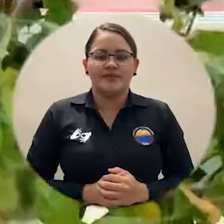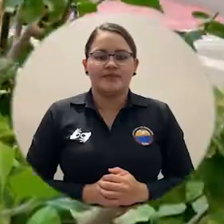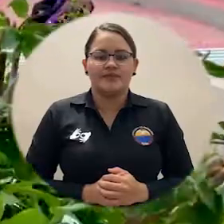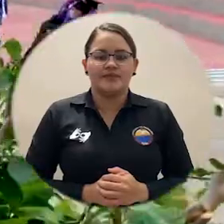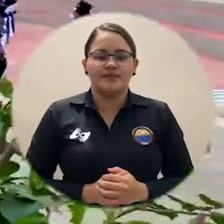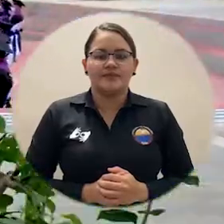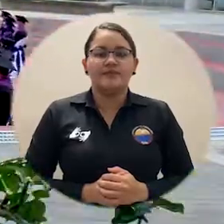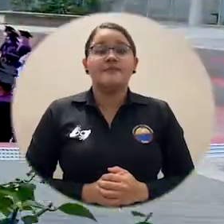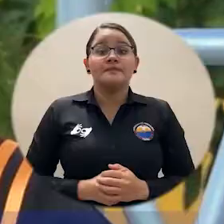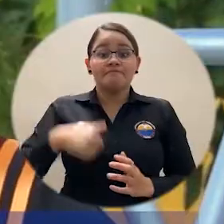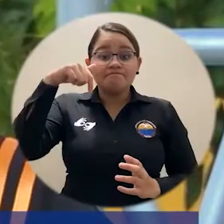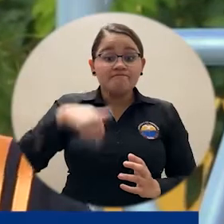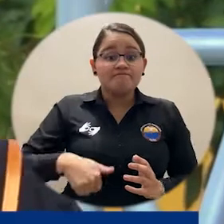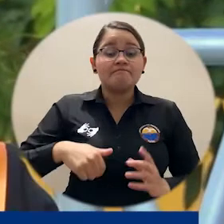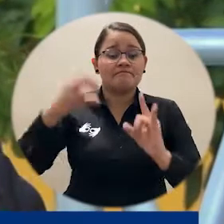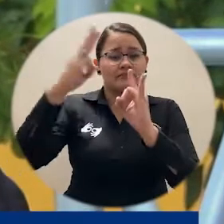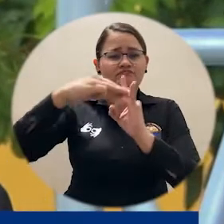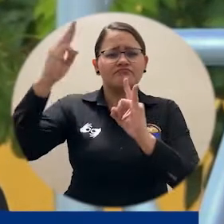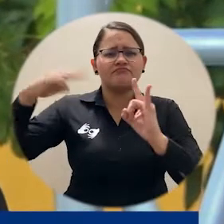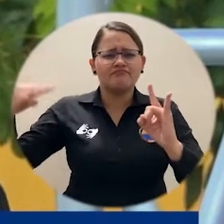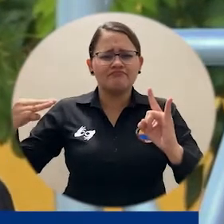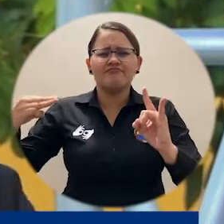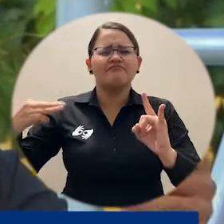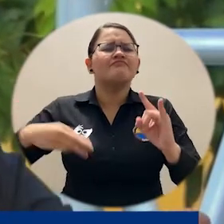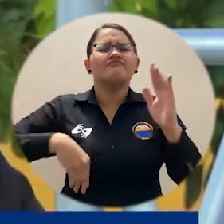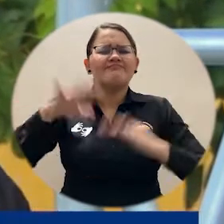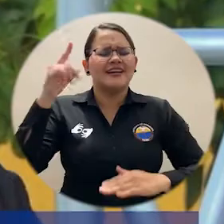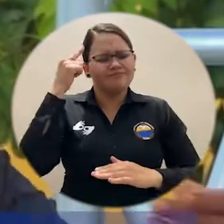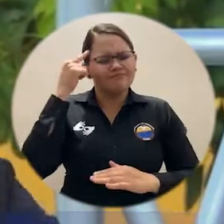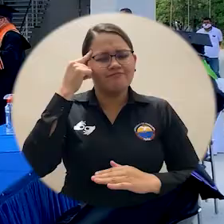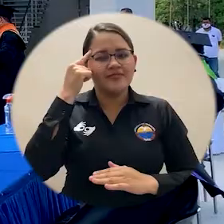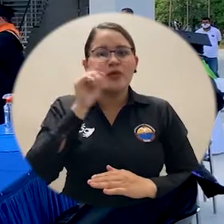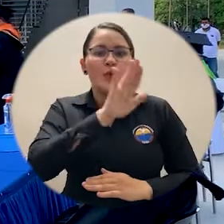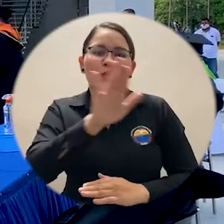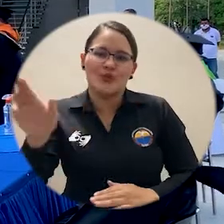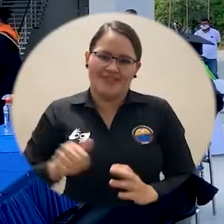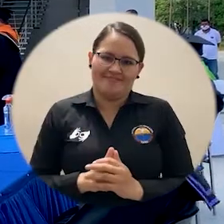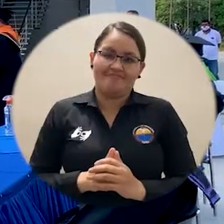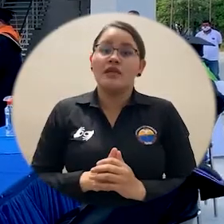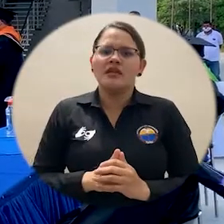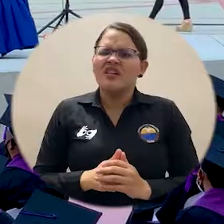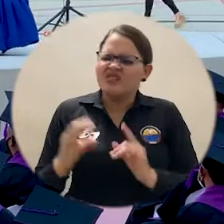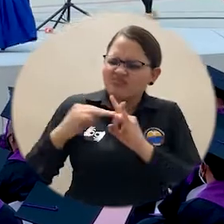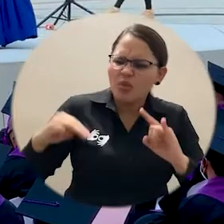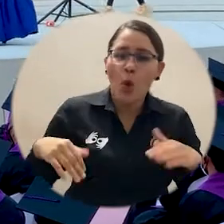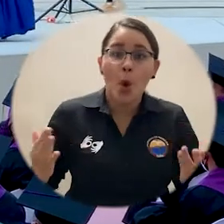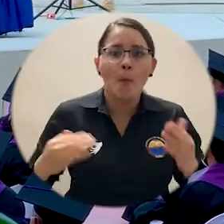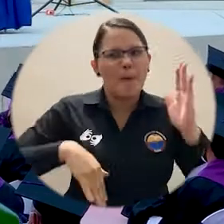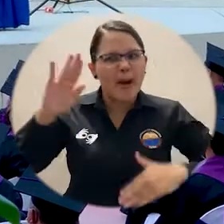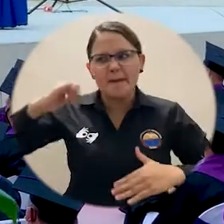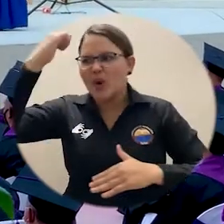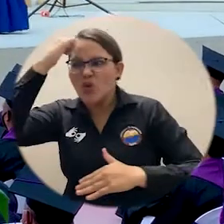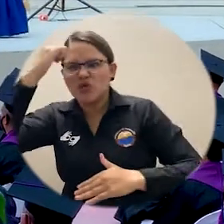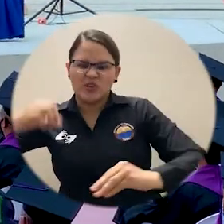La Universidad de